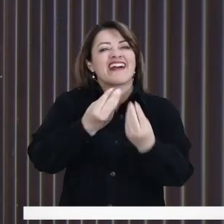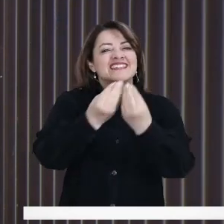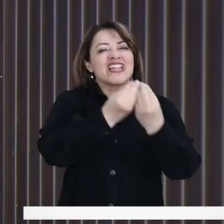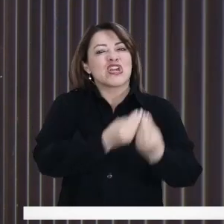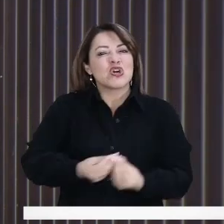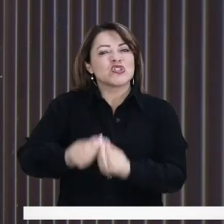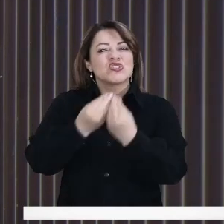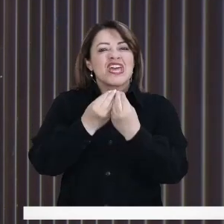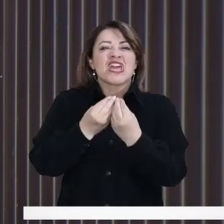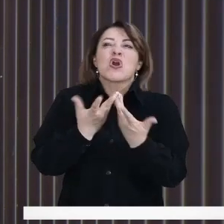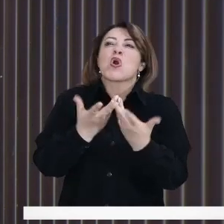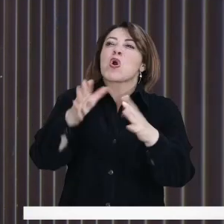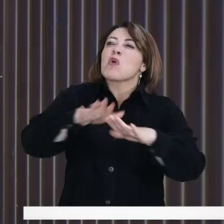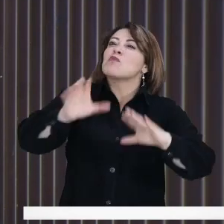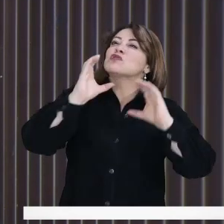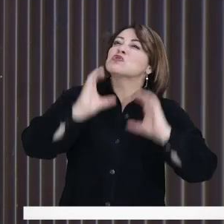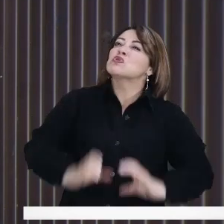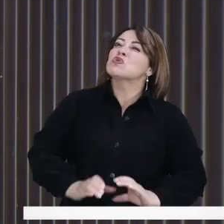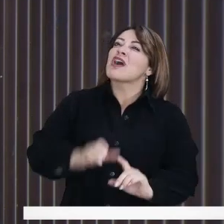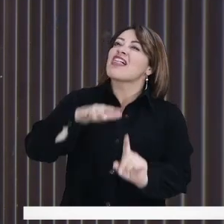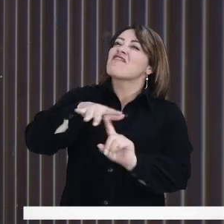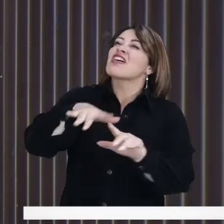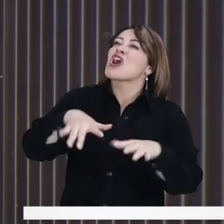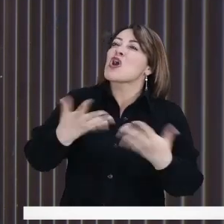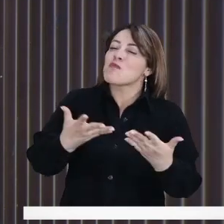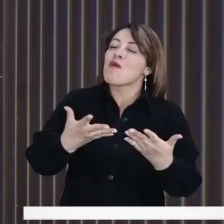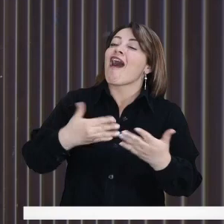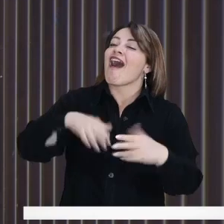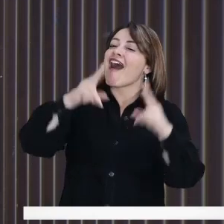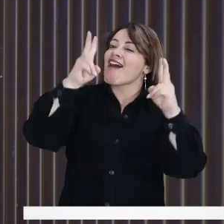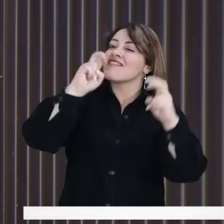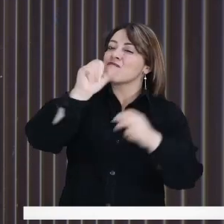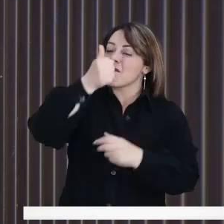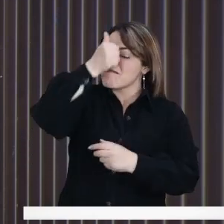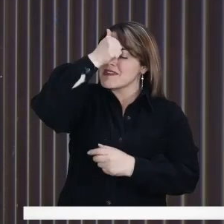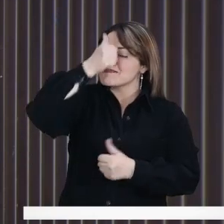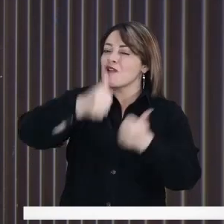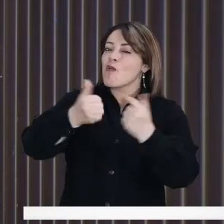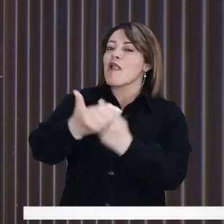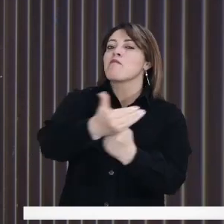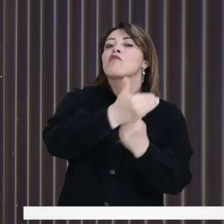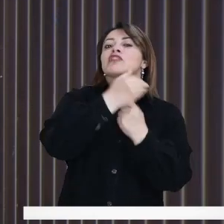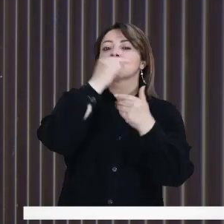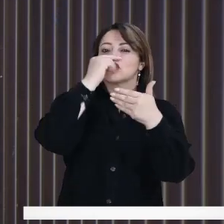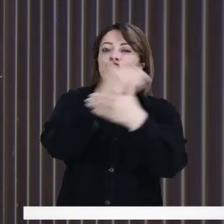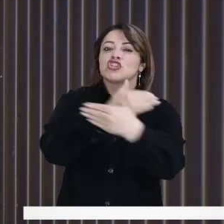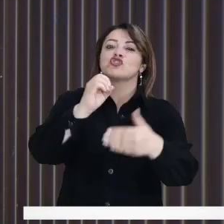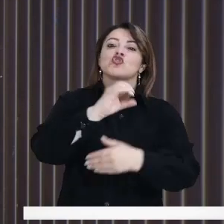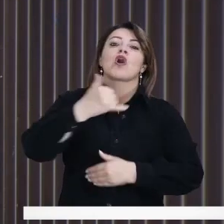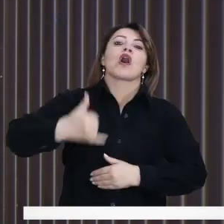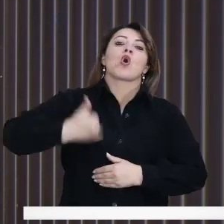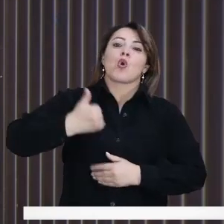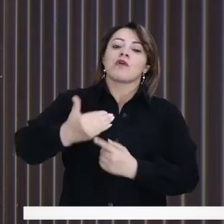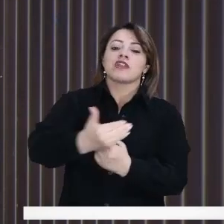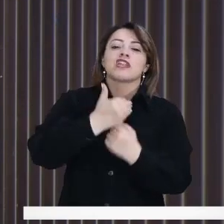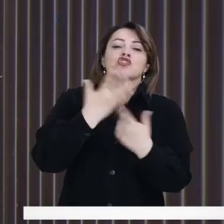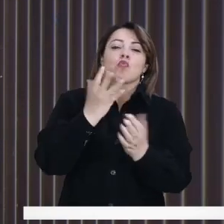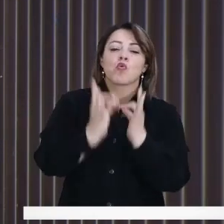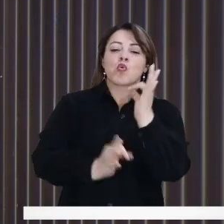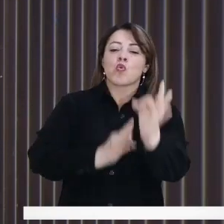materia de discusión al interior del cabildo digital, como lo es la protección a la niñez, a los y las adolescentes.